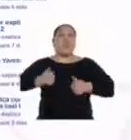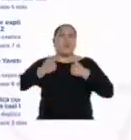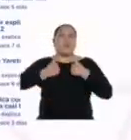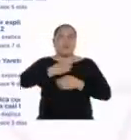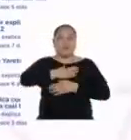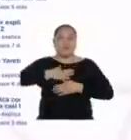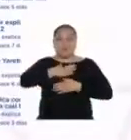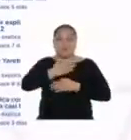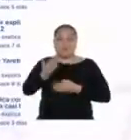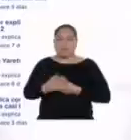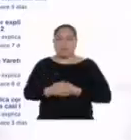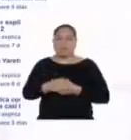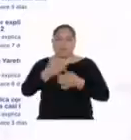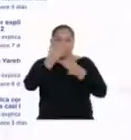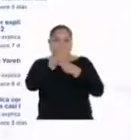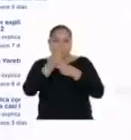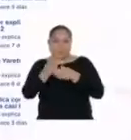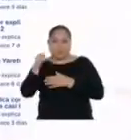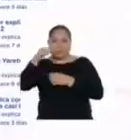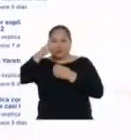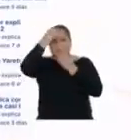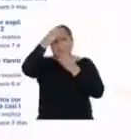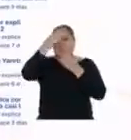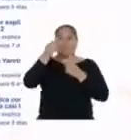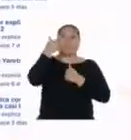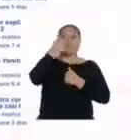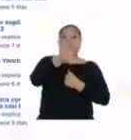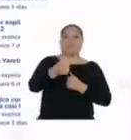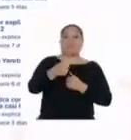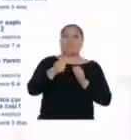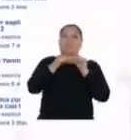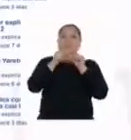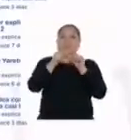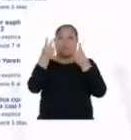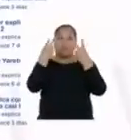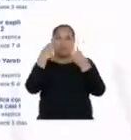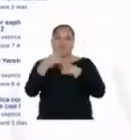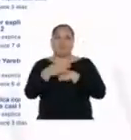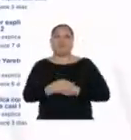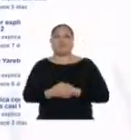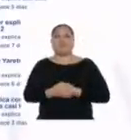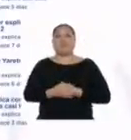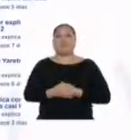saben, comparten esta información, denle me gusta y sigan mi canal. ¡Hasta la próxima!